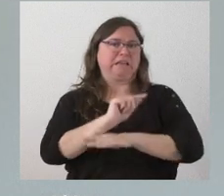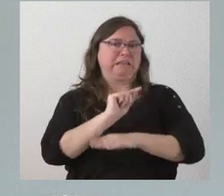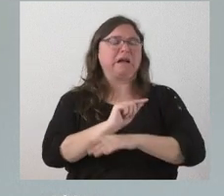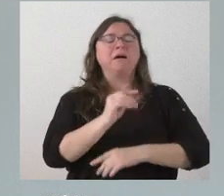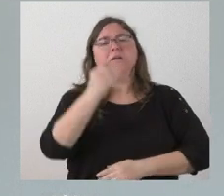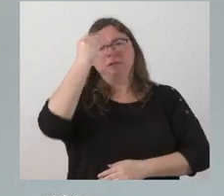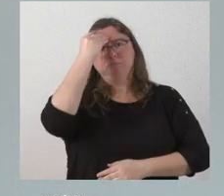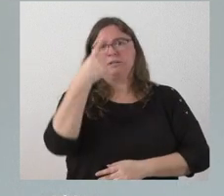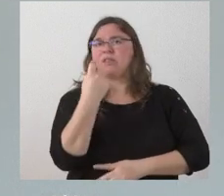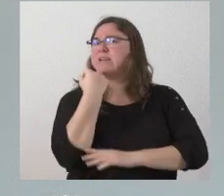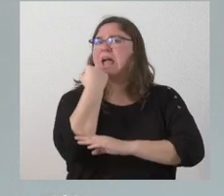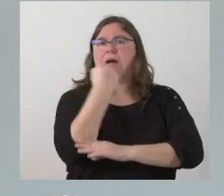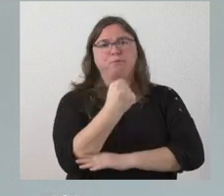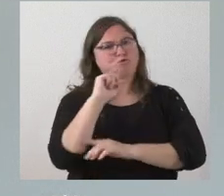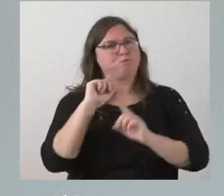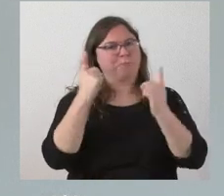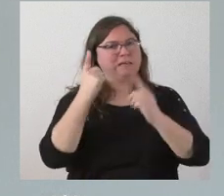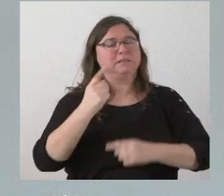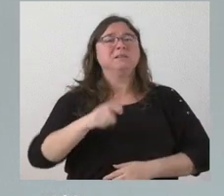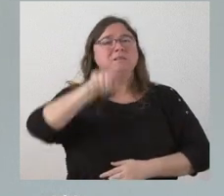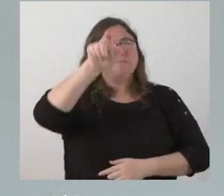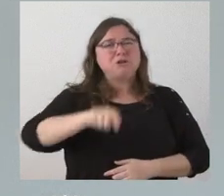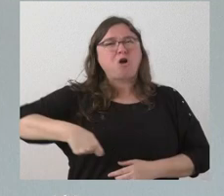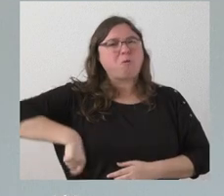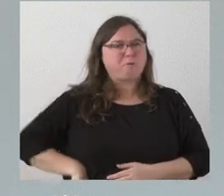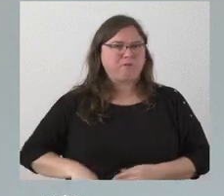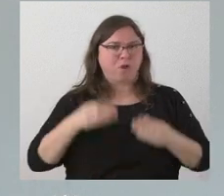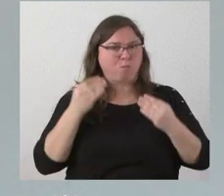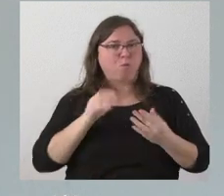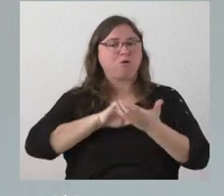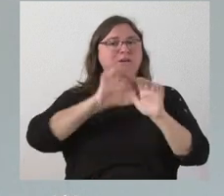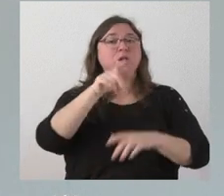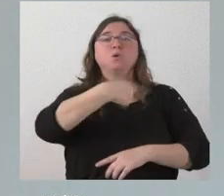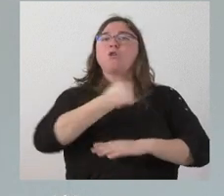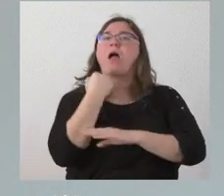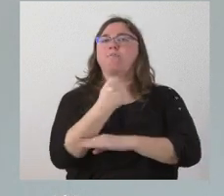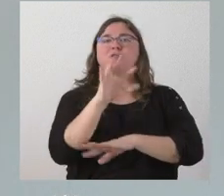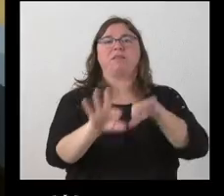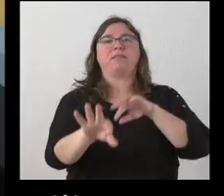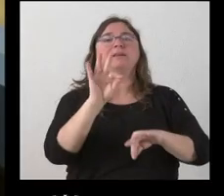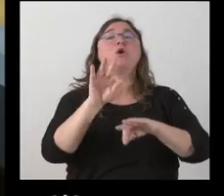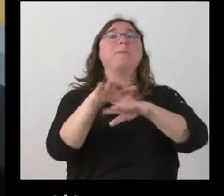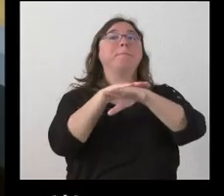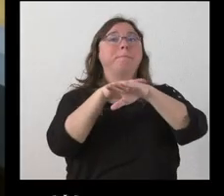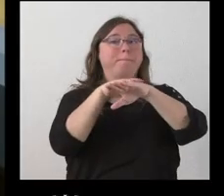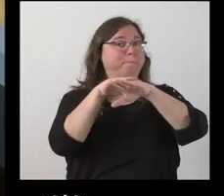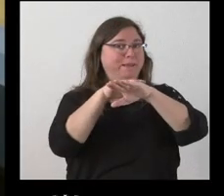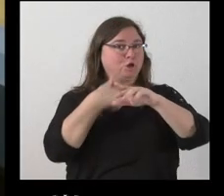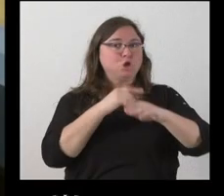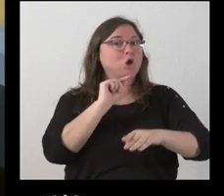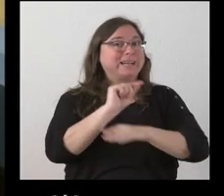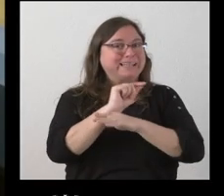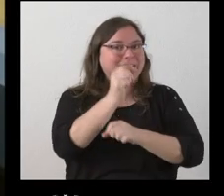que tenemos que apoyarles todavía más tenemos excelentes profesionales en Castilla y León y les vamos a apoyar en sus decisiones pero no es una crítica a los